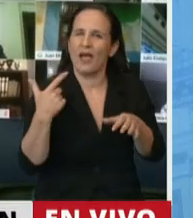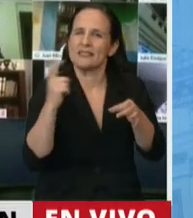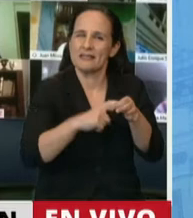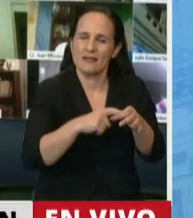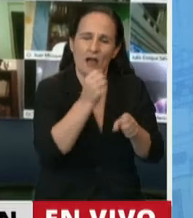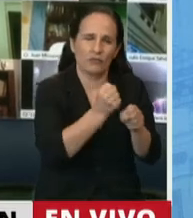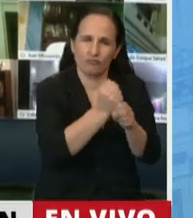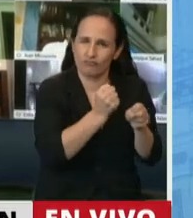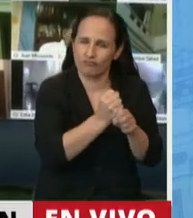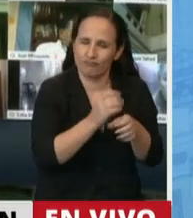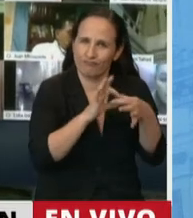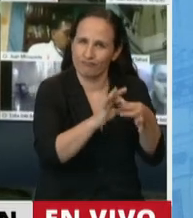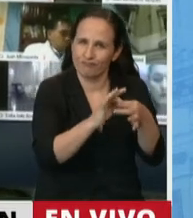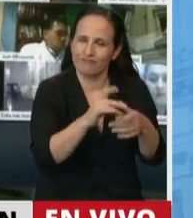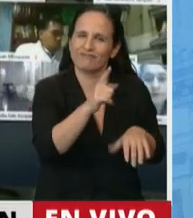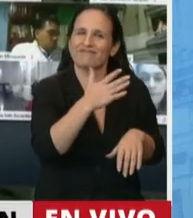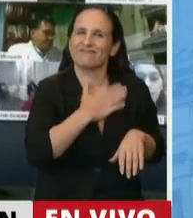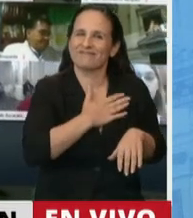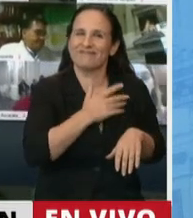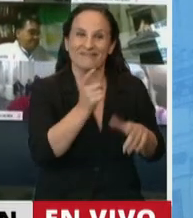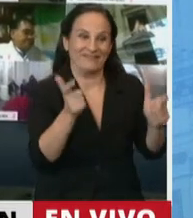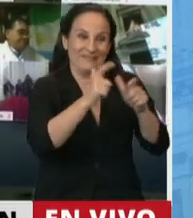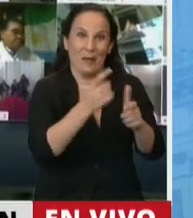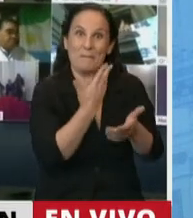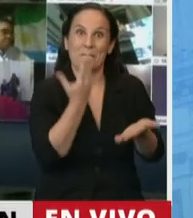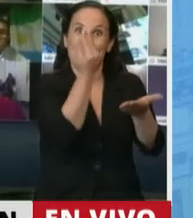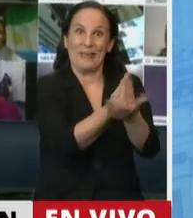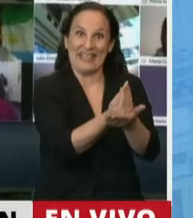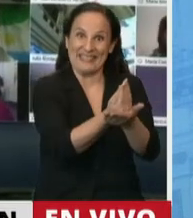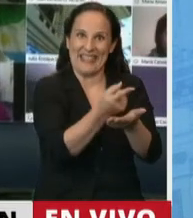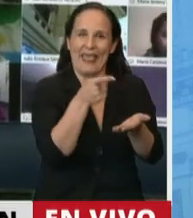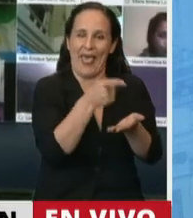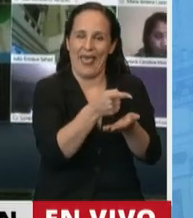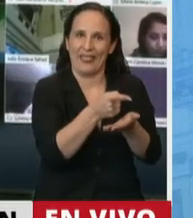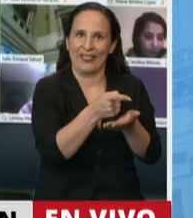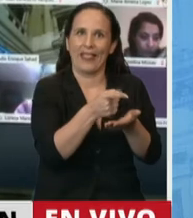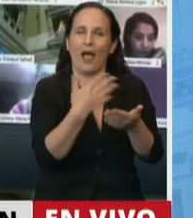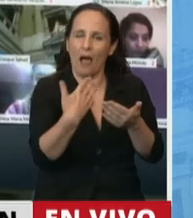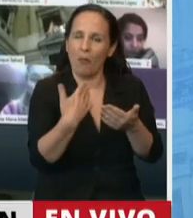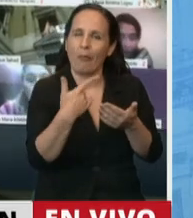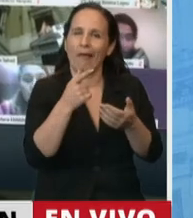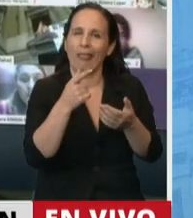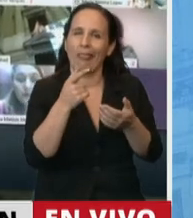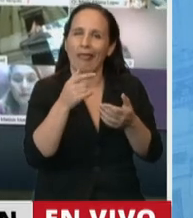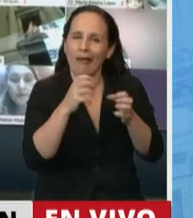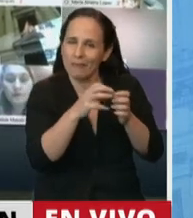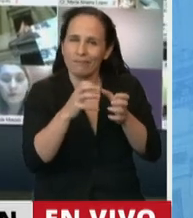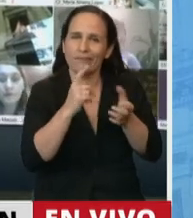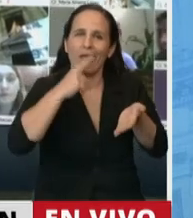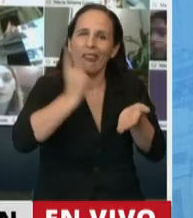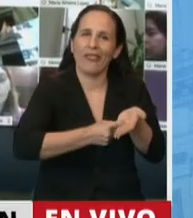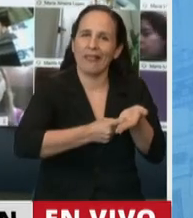Celebro que sea durante su gestión como Presidenta de esta Comisión que se haya logrado llegar a este dictamen de